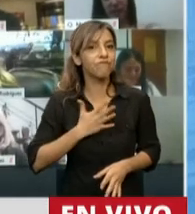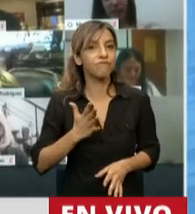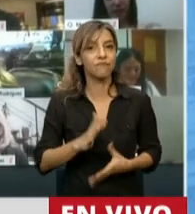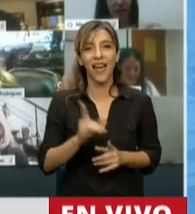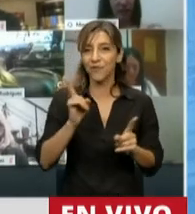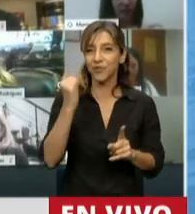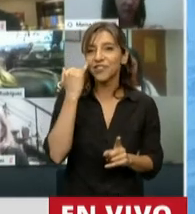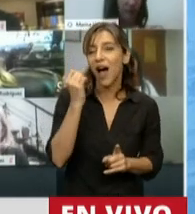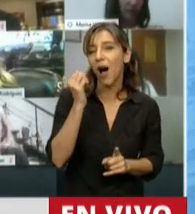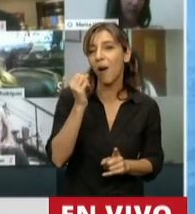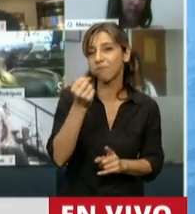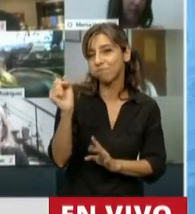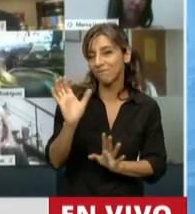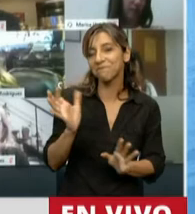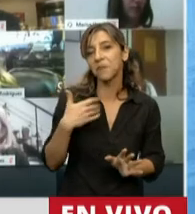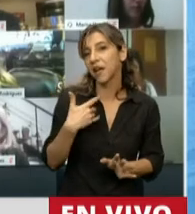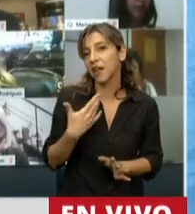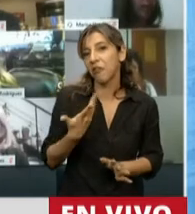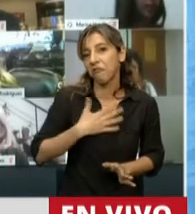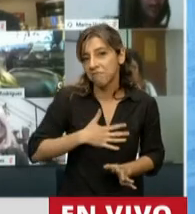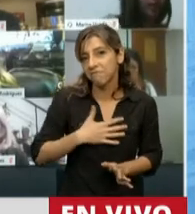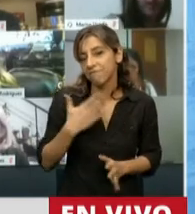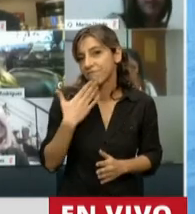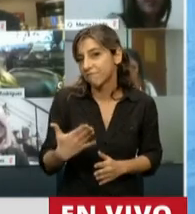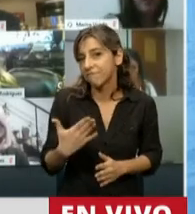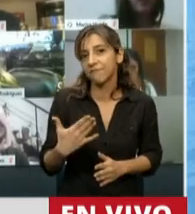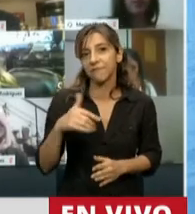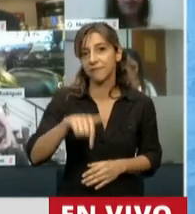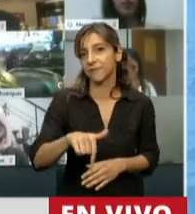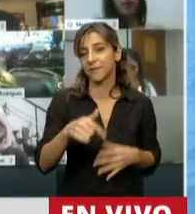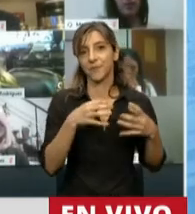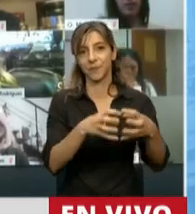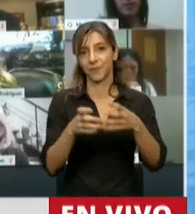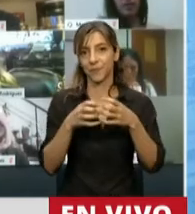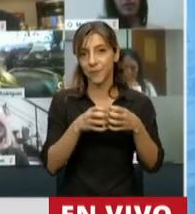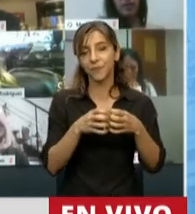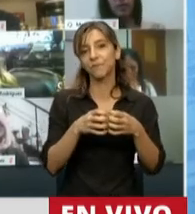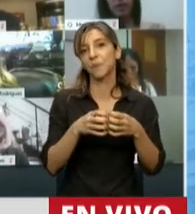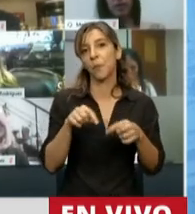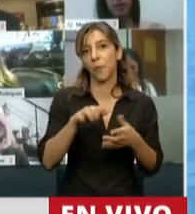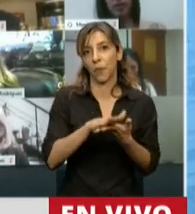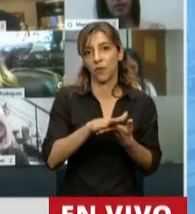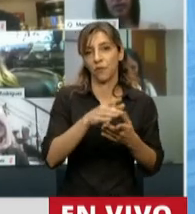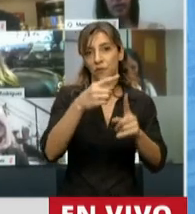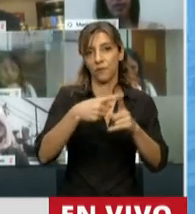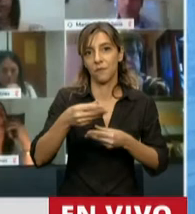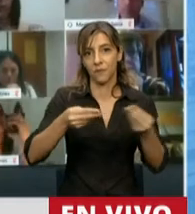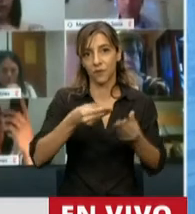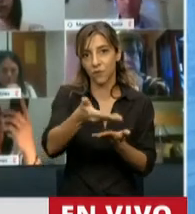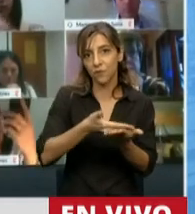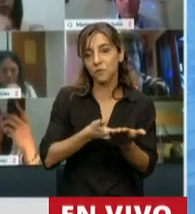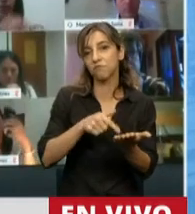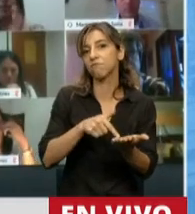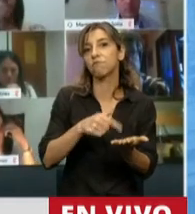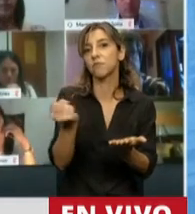agradecer que esta distribución y esta ampliación presupuestaria pase por el